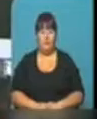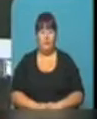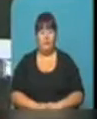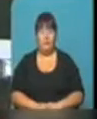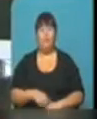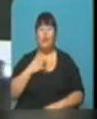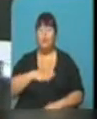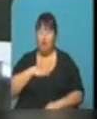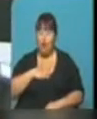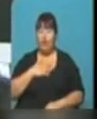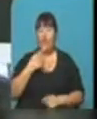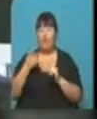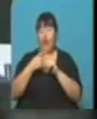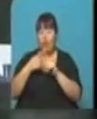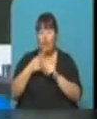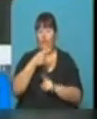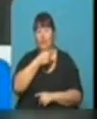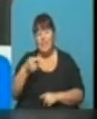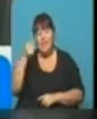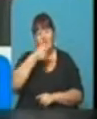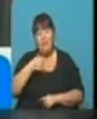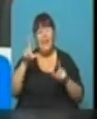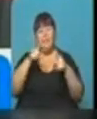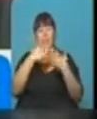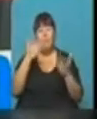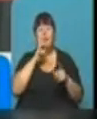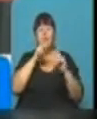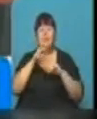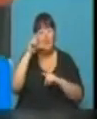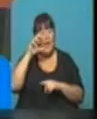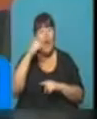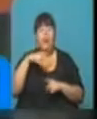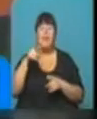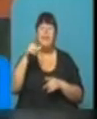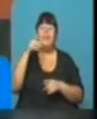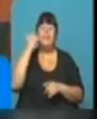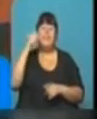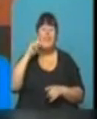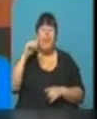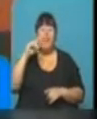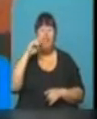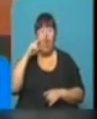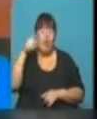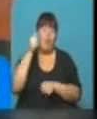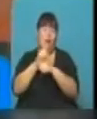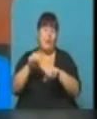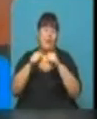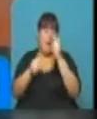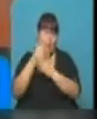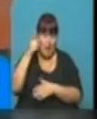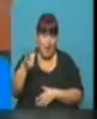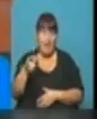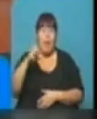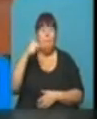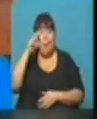Nos da un placer enorme el contacto todas las semanas con la televisión pública de Trenquelauken. Yamila Kiodi del otro lado, allí trabajando desde muy tempranito con